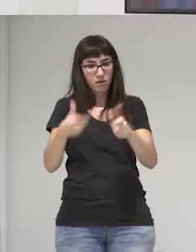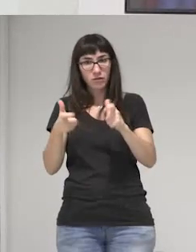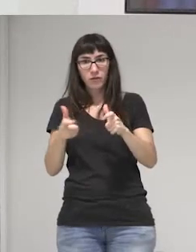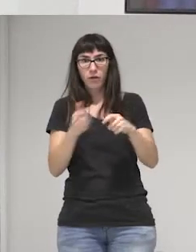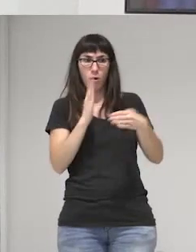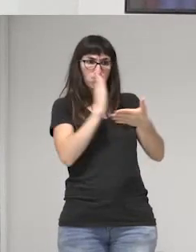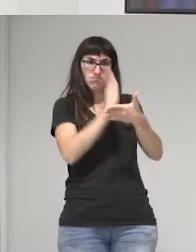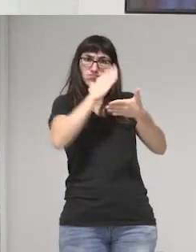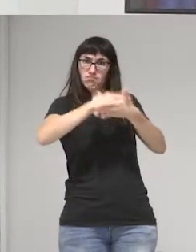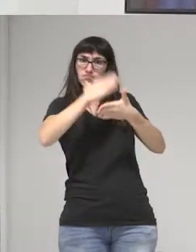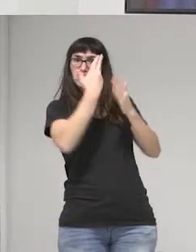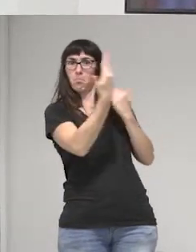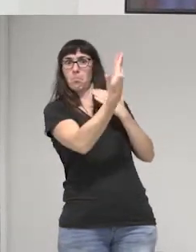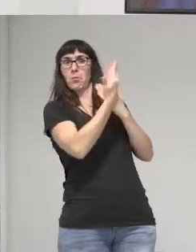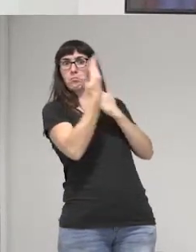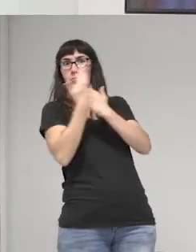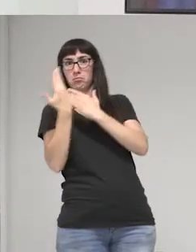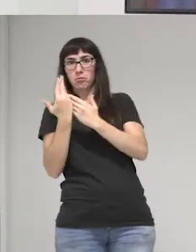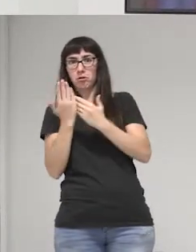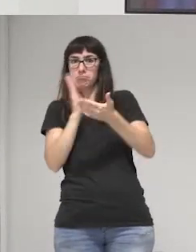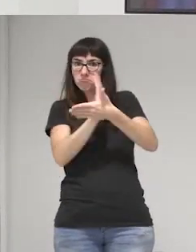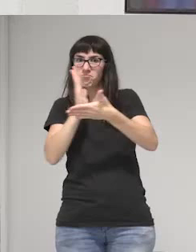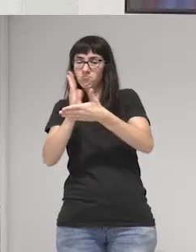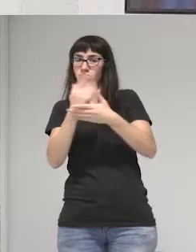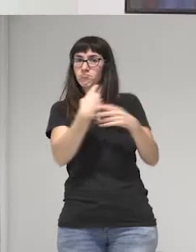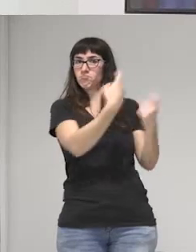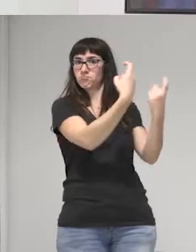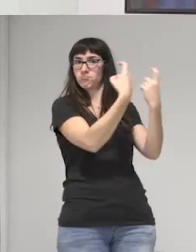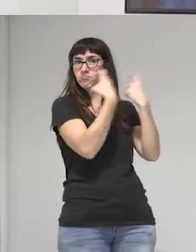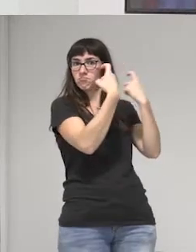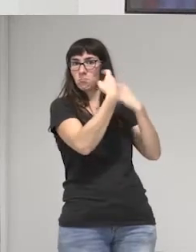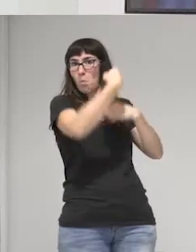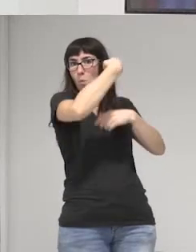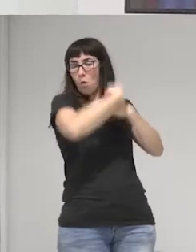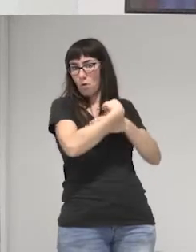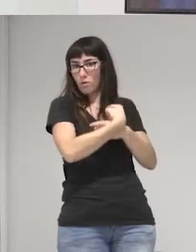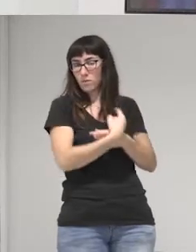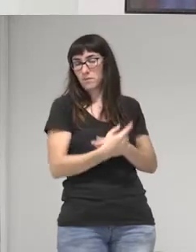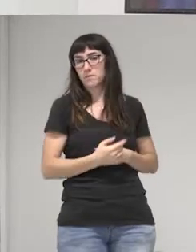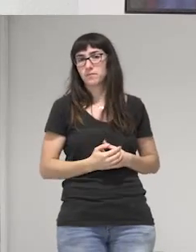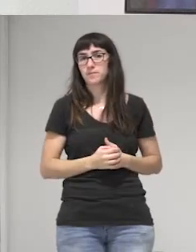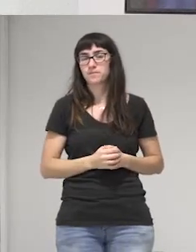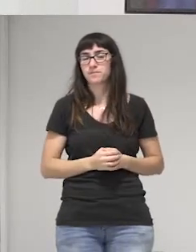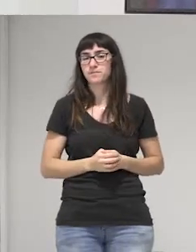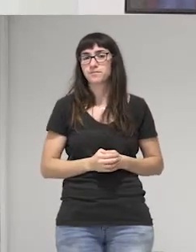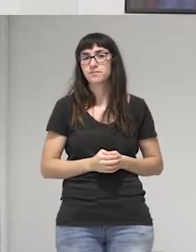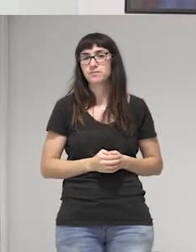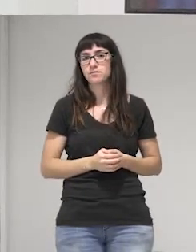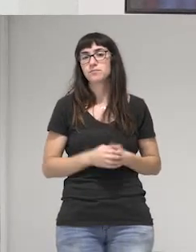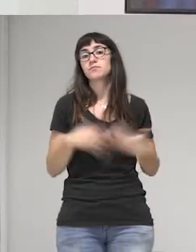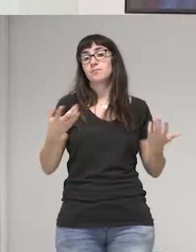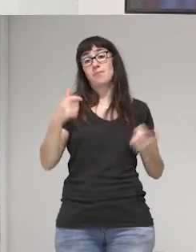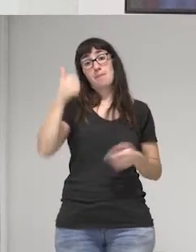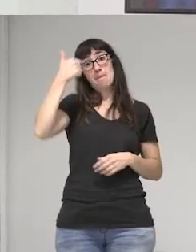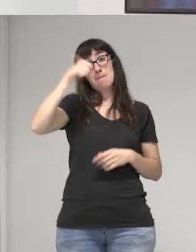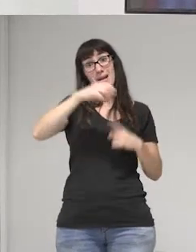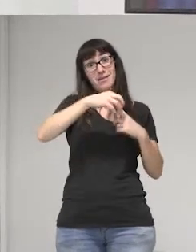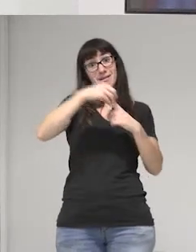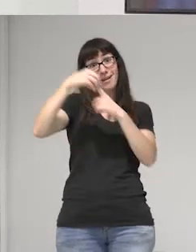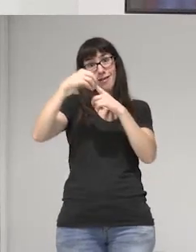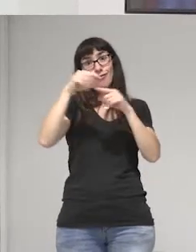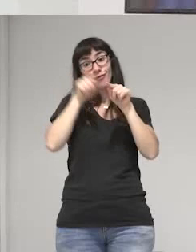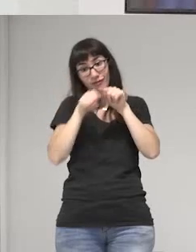cuadriculada como nos la tiene. y entonces, del patriarcado al sexismo,